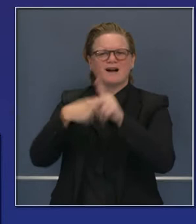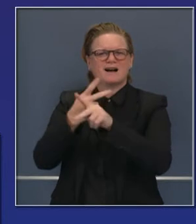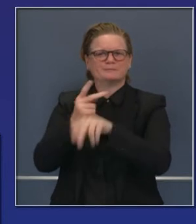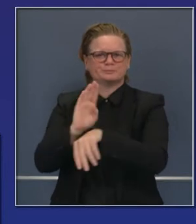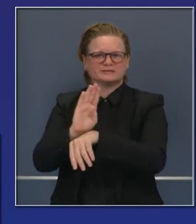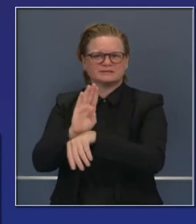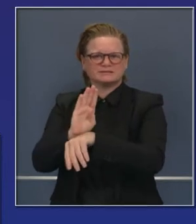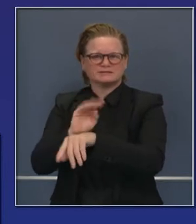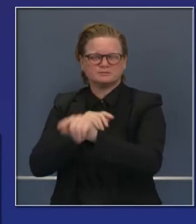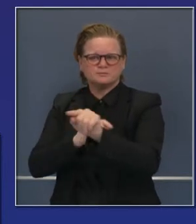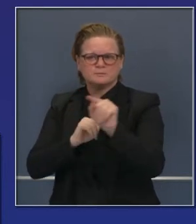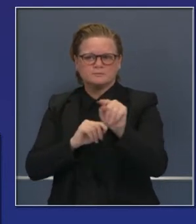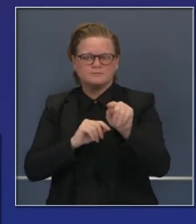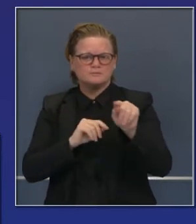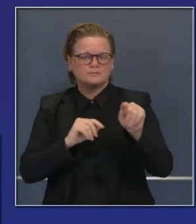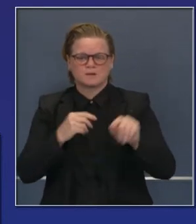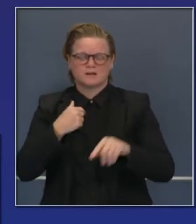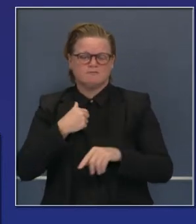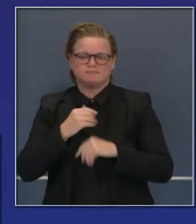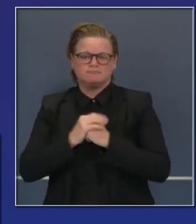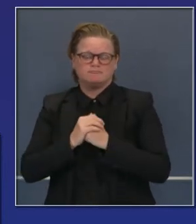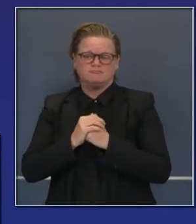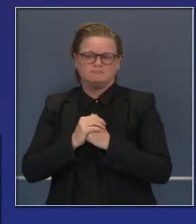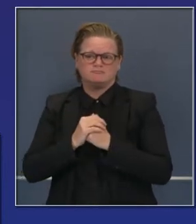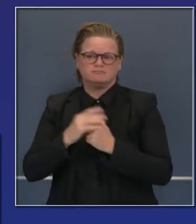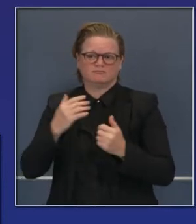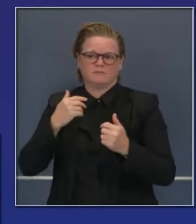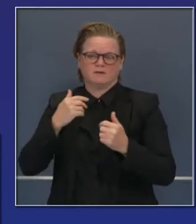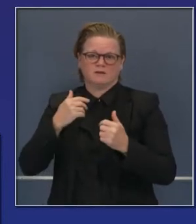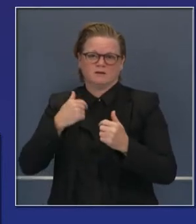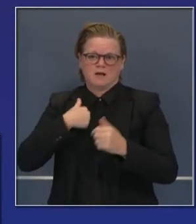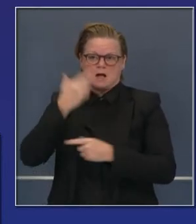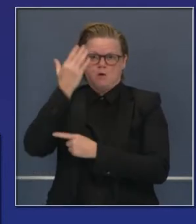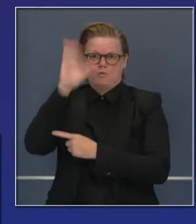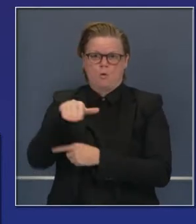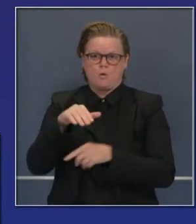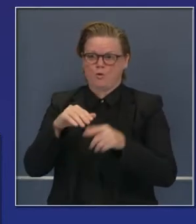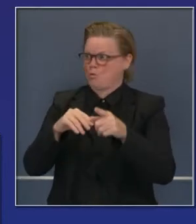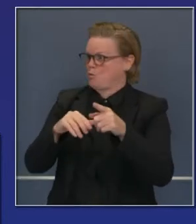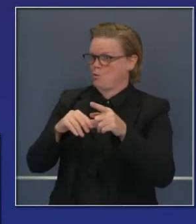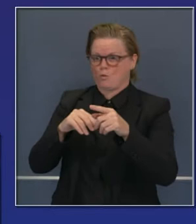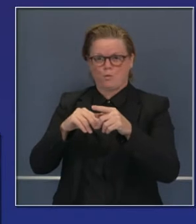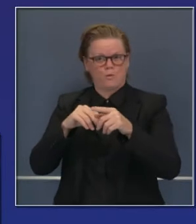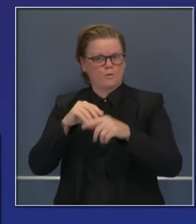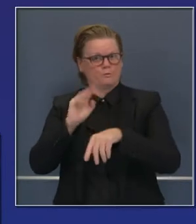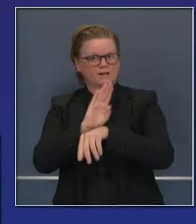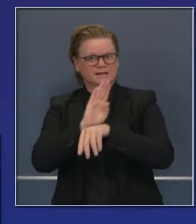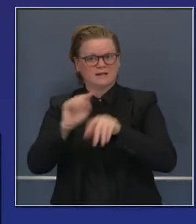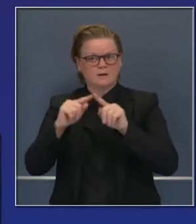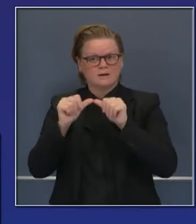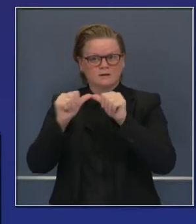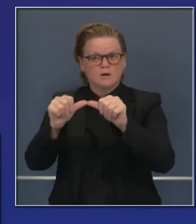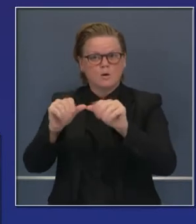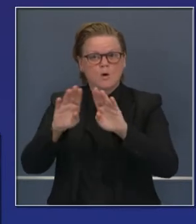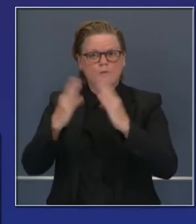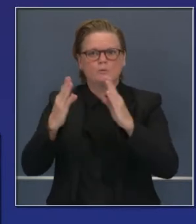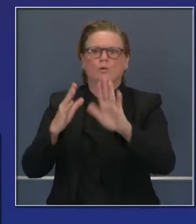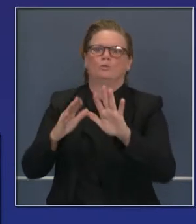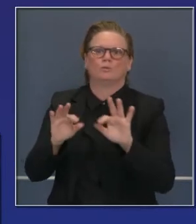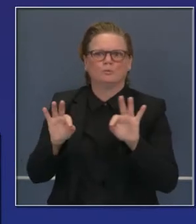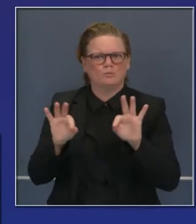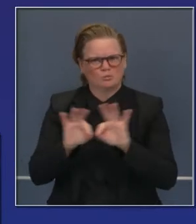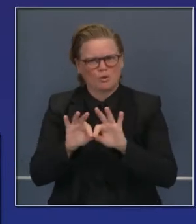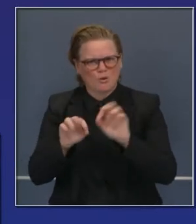percatados del impacto económico y las consecuencias económicas de estas restricciones. Así que